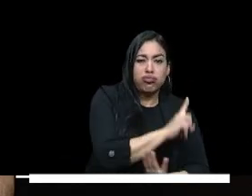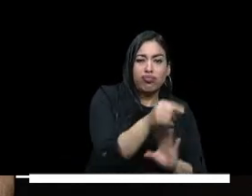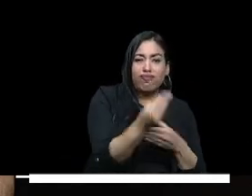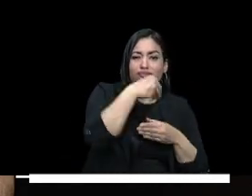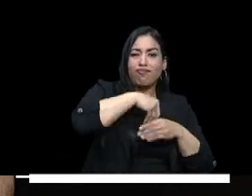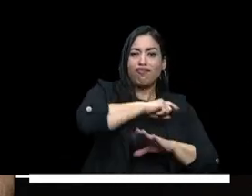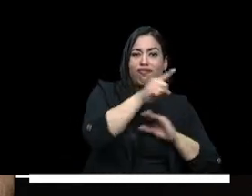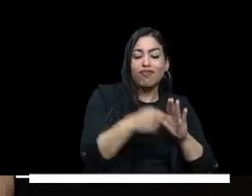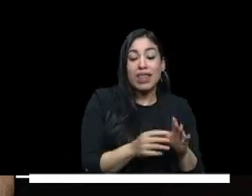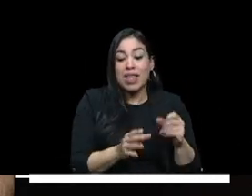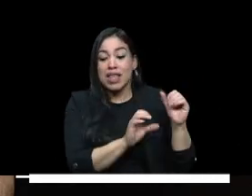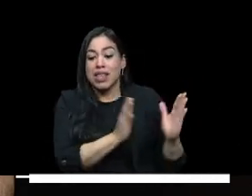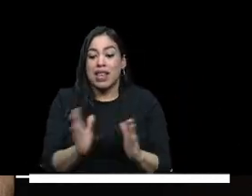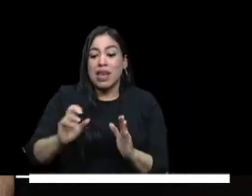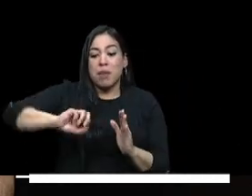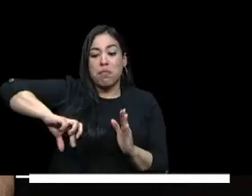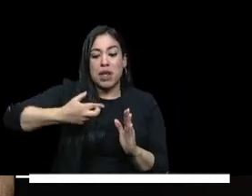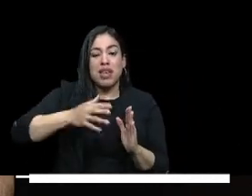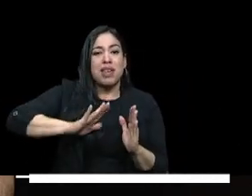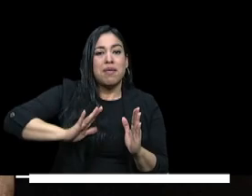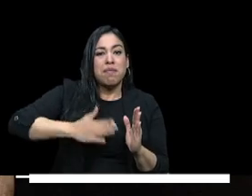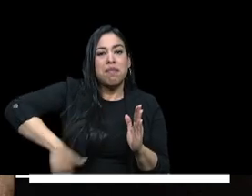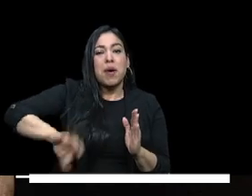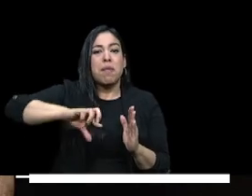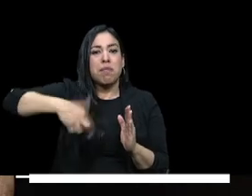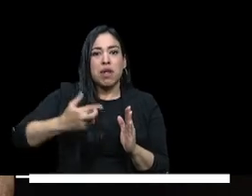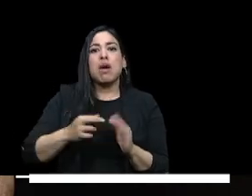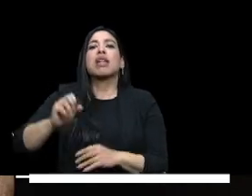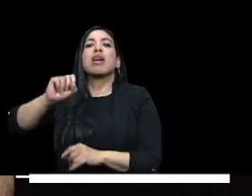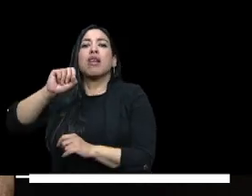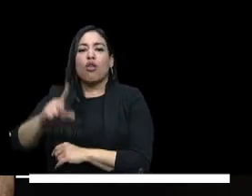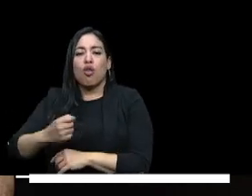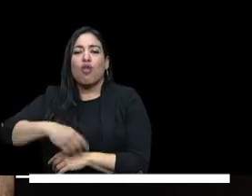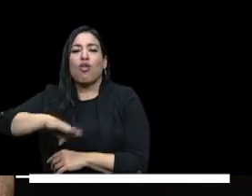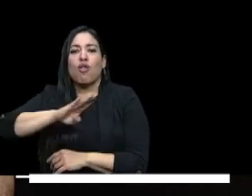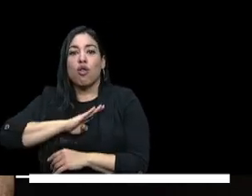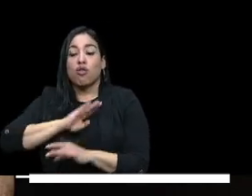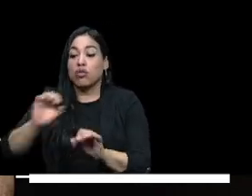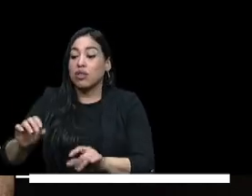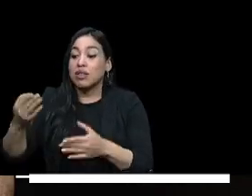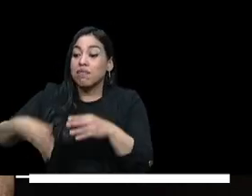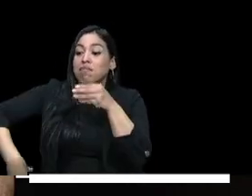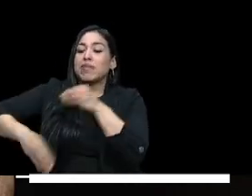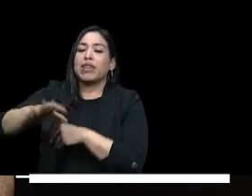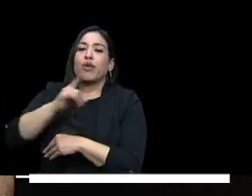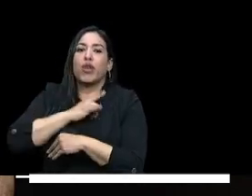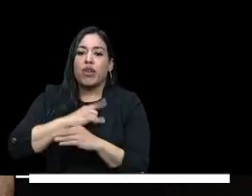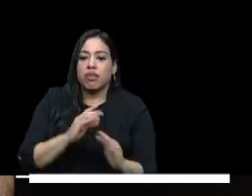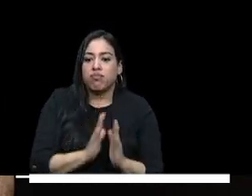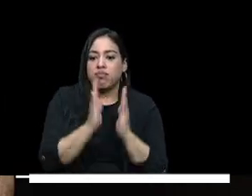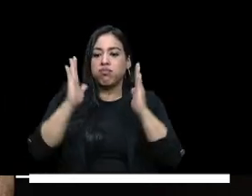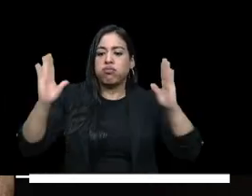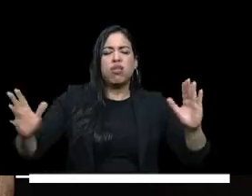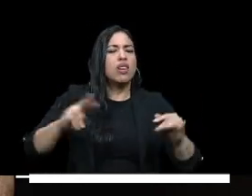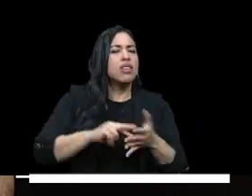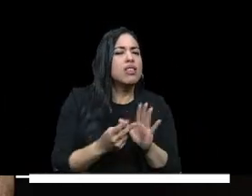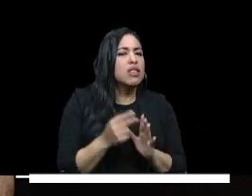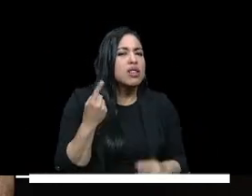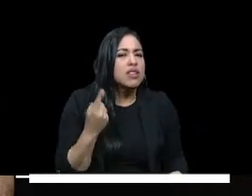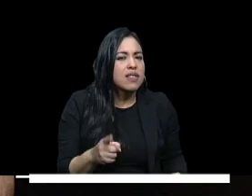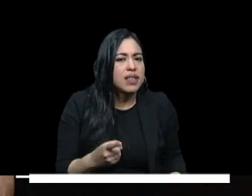en la educación básica y la articulación de la media con los estudios superiores esto en que se traduce